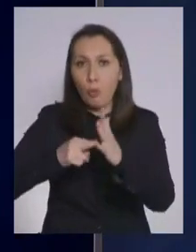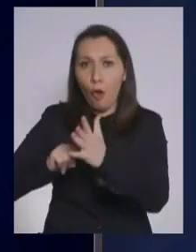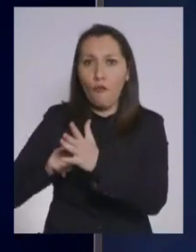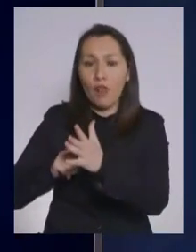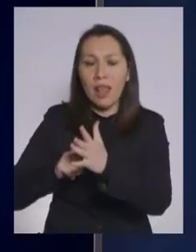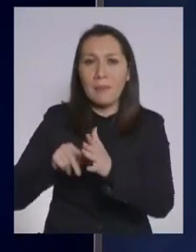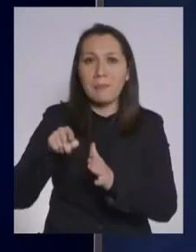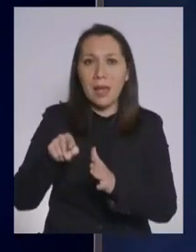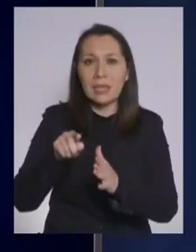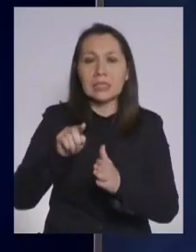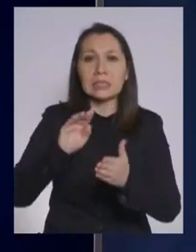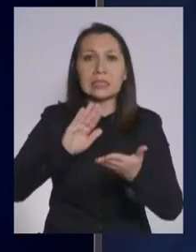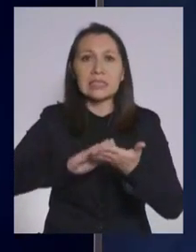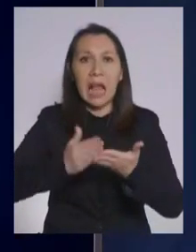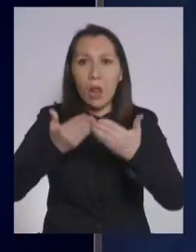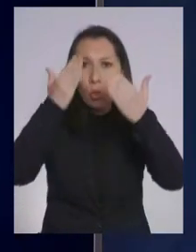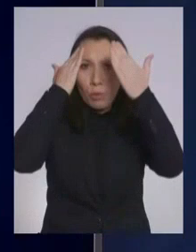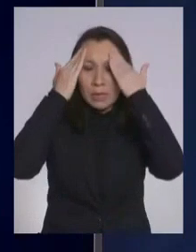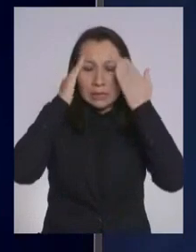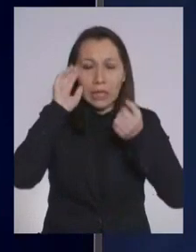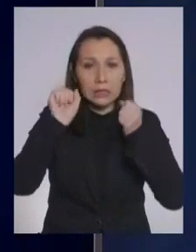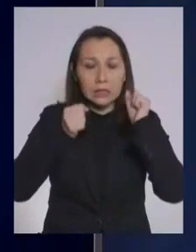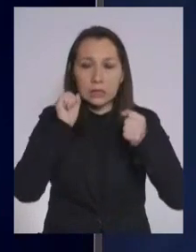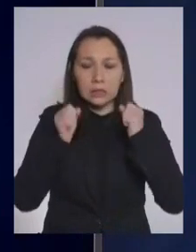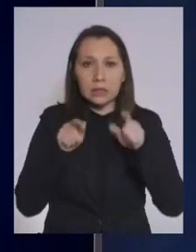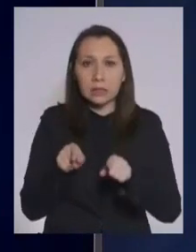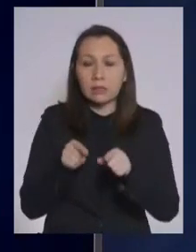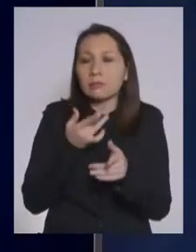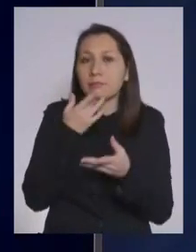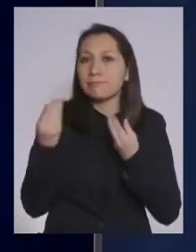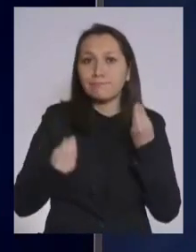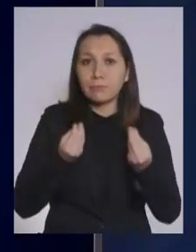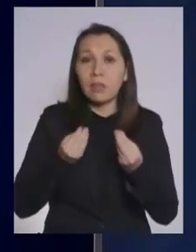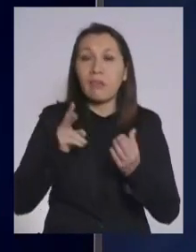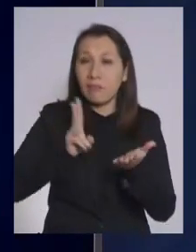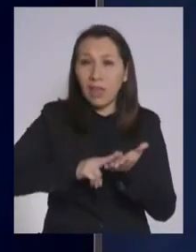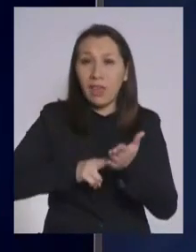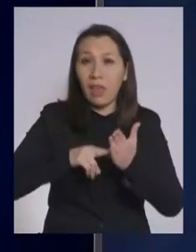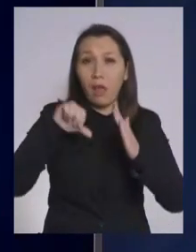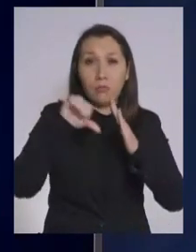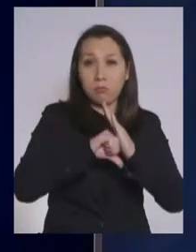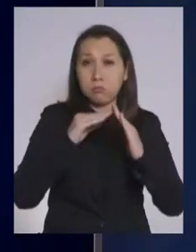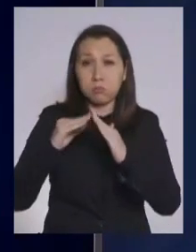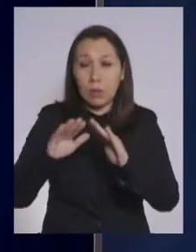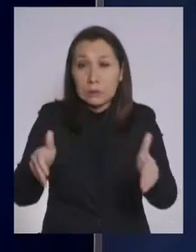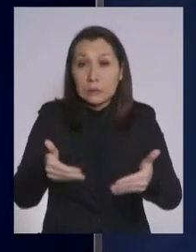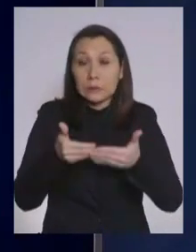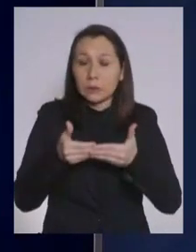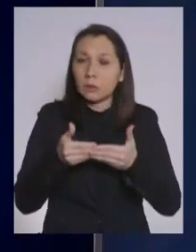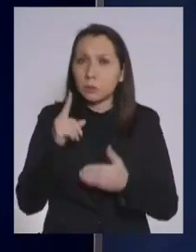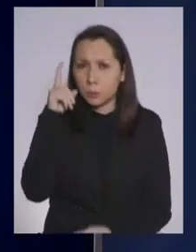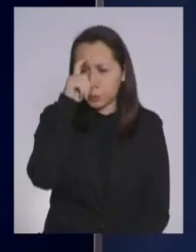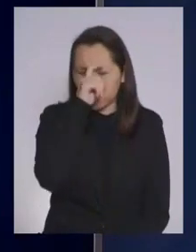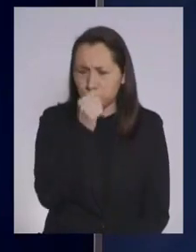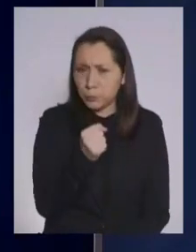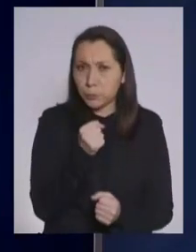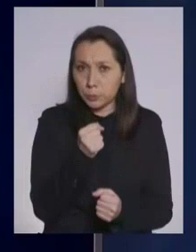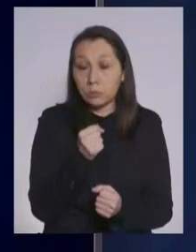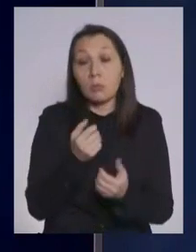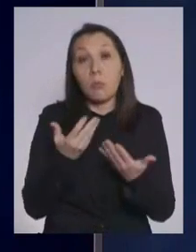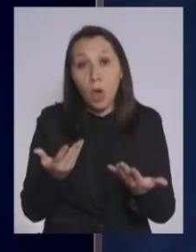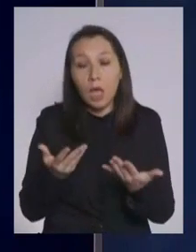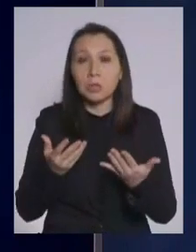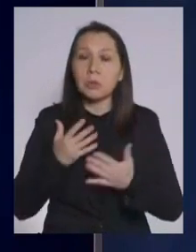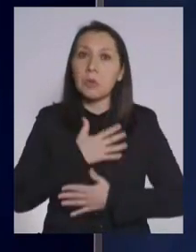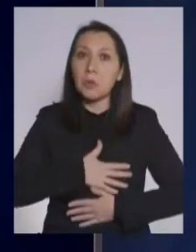de salud mental, porque realmente el confinamiento para todos es muy duro. Y por eso que celebramos